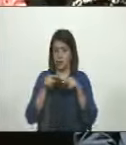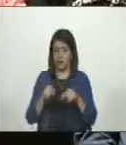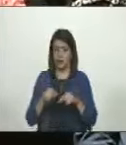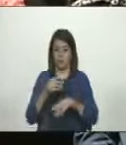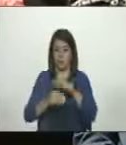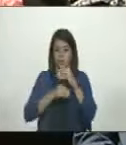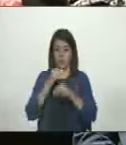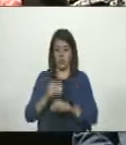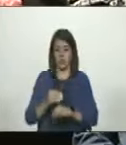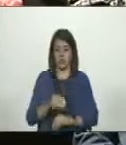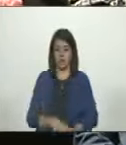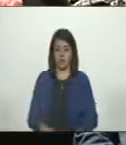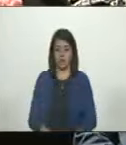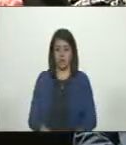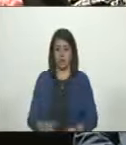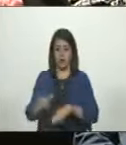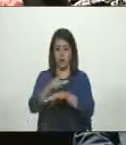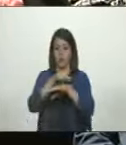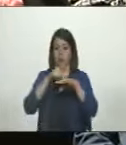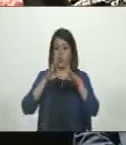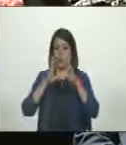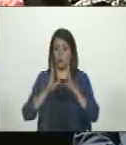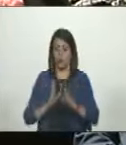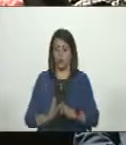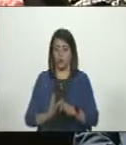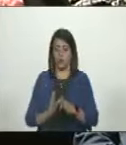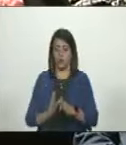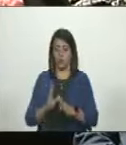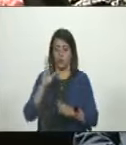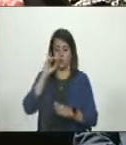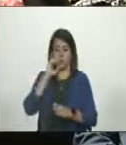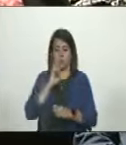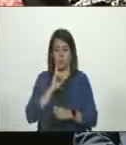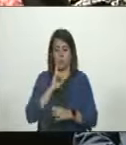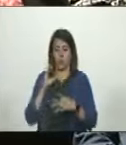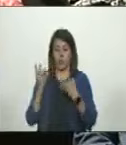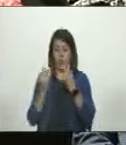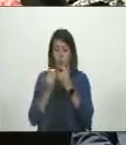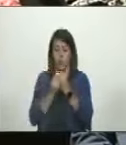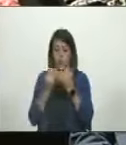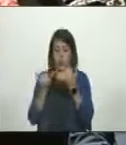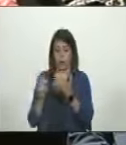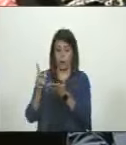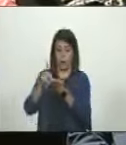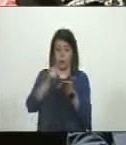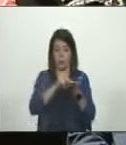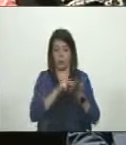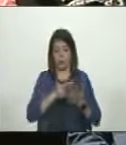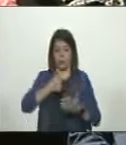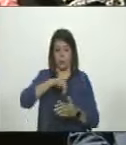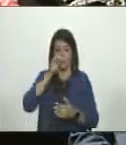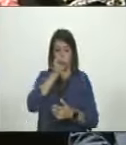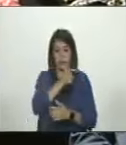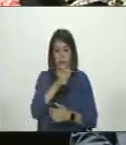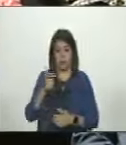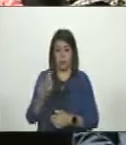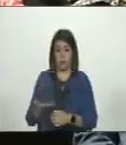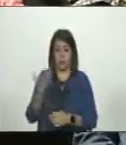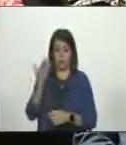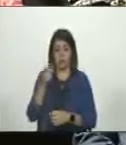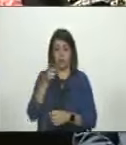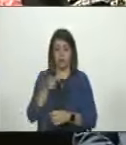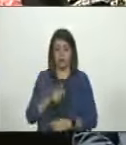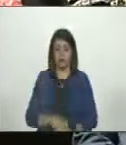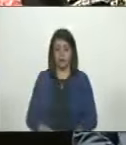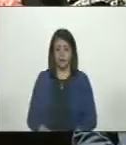ejecutará el gobierno bolivariano con la creciente participación de nuestro pueblo. Es un rasgo fundamental